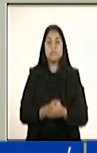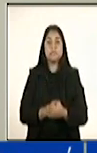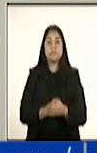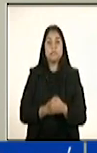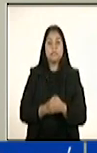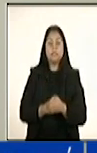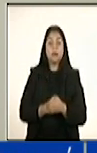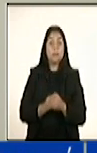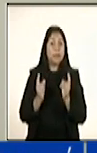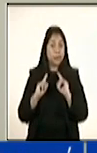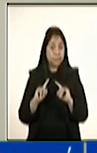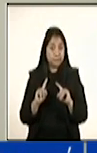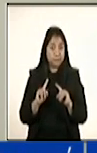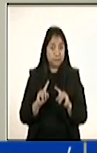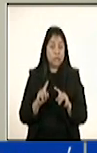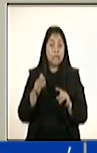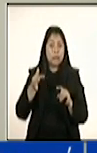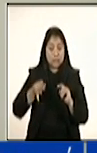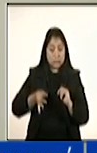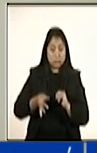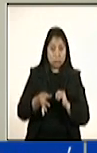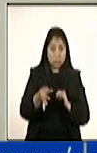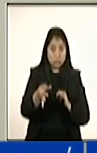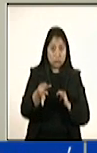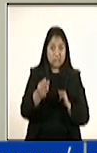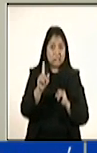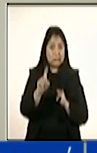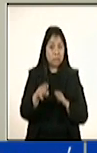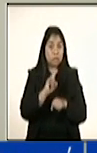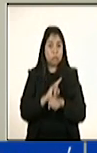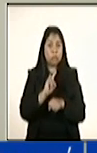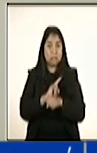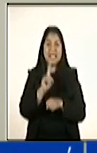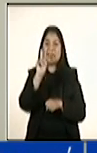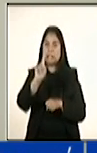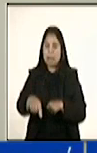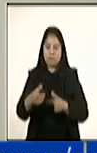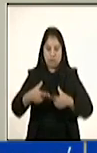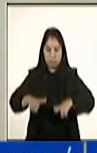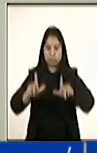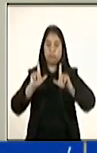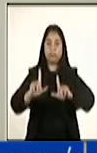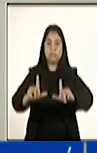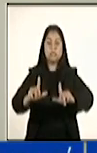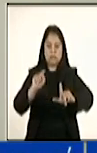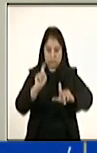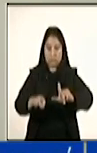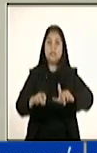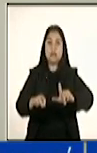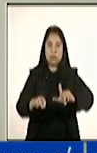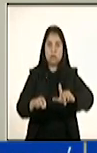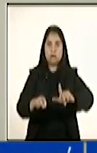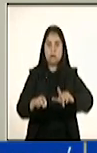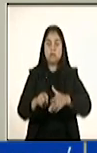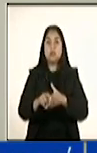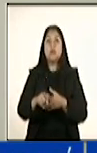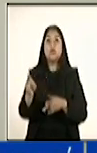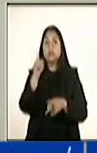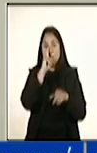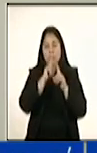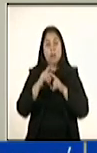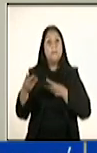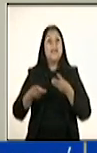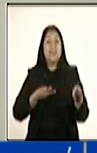Eso sí, el transporte que deberán utilizar deberá estar debidamente identificado. Los mercados